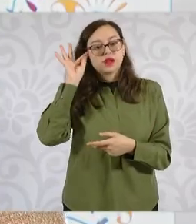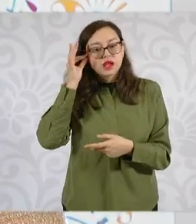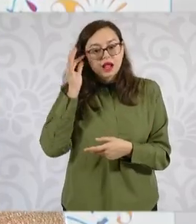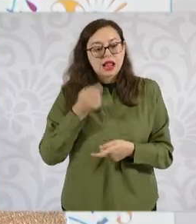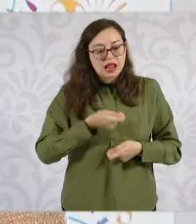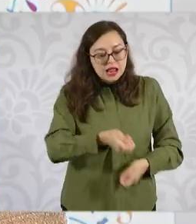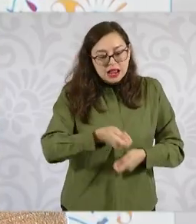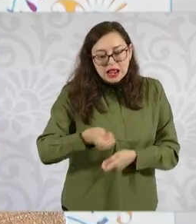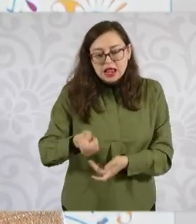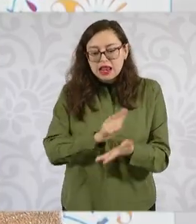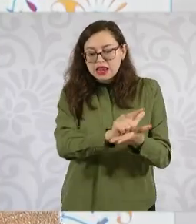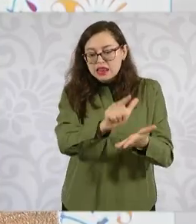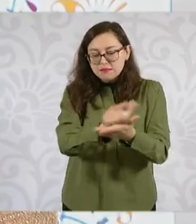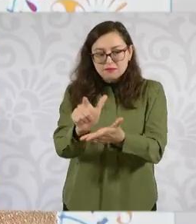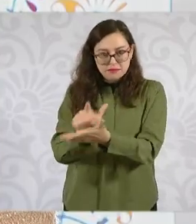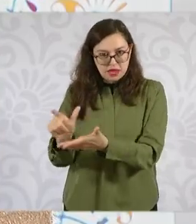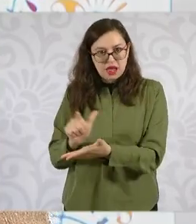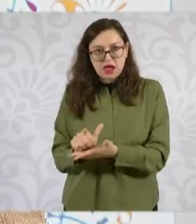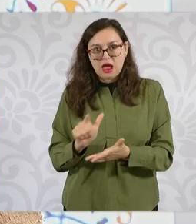principalmente mujeres,